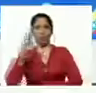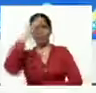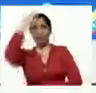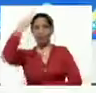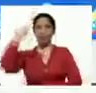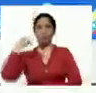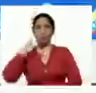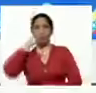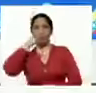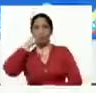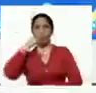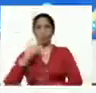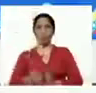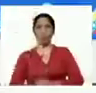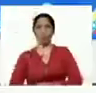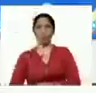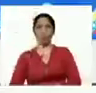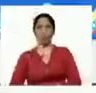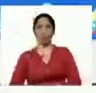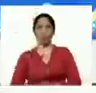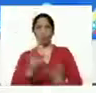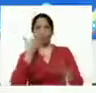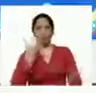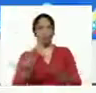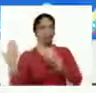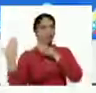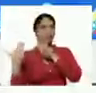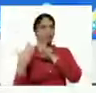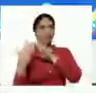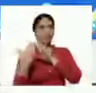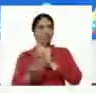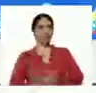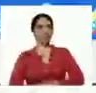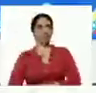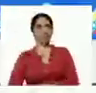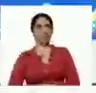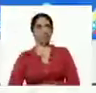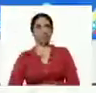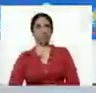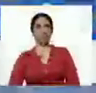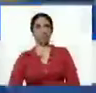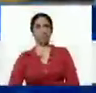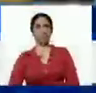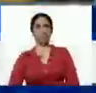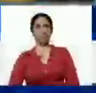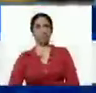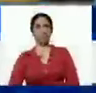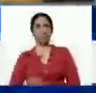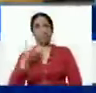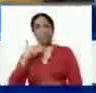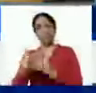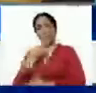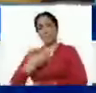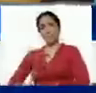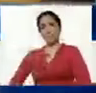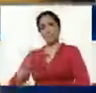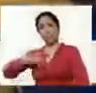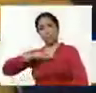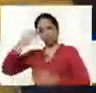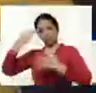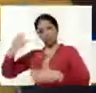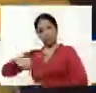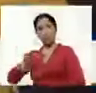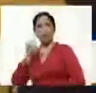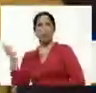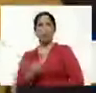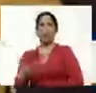Francisco Graterol adelante José Vázquez gracias presidente les saludamos